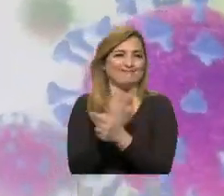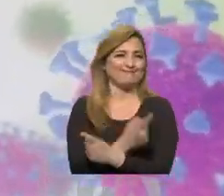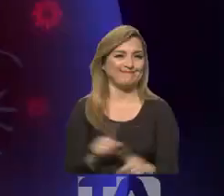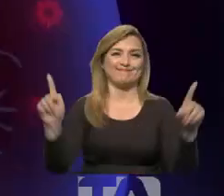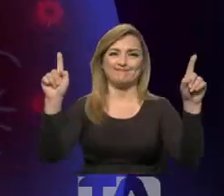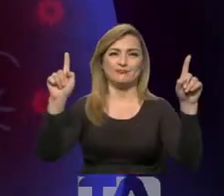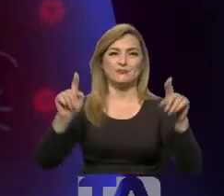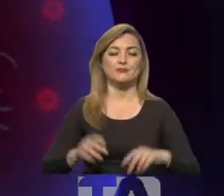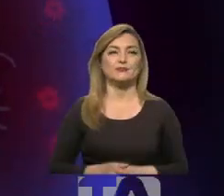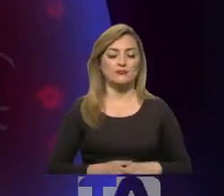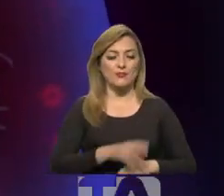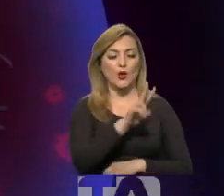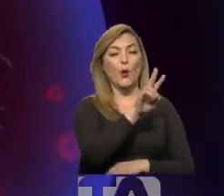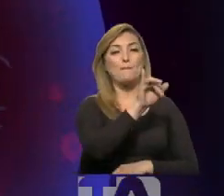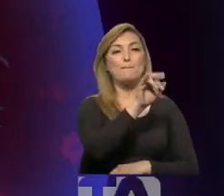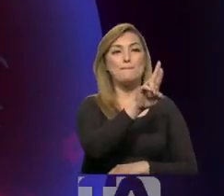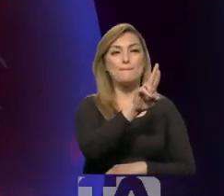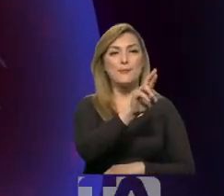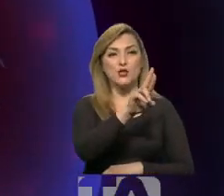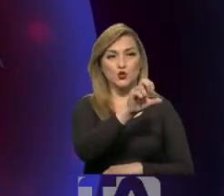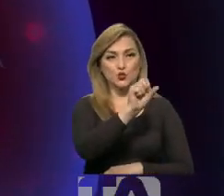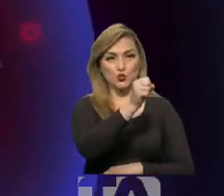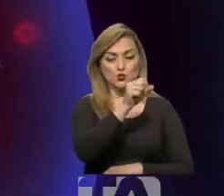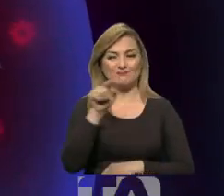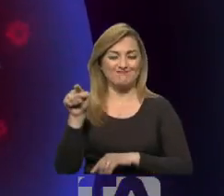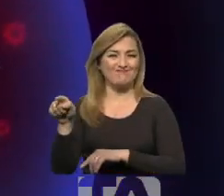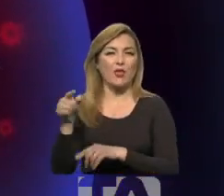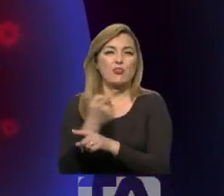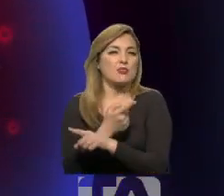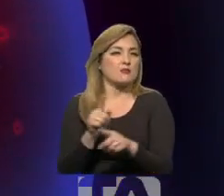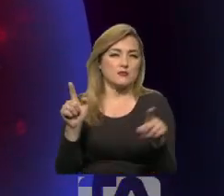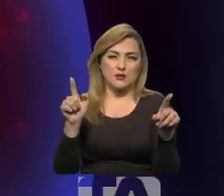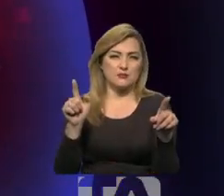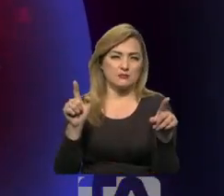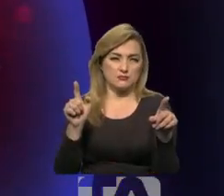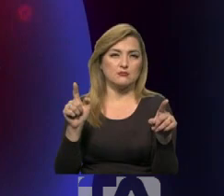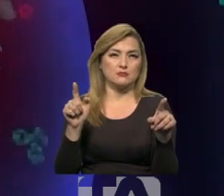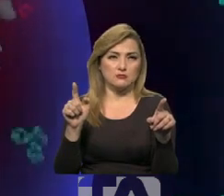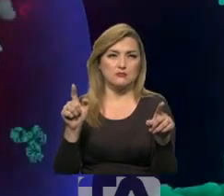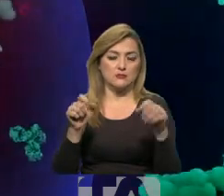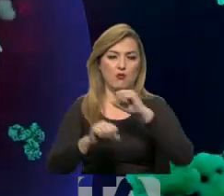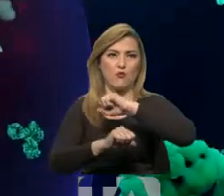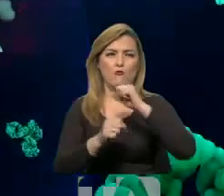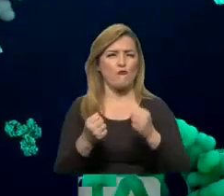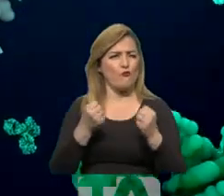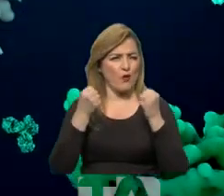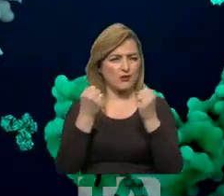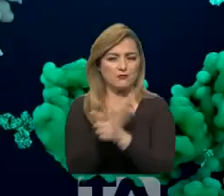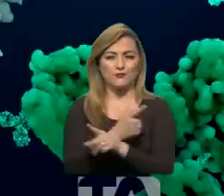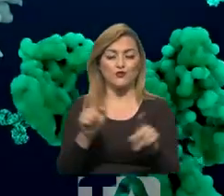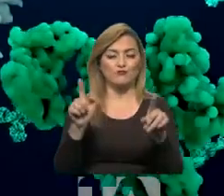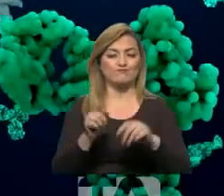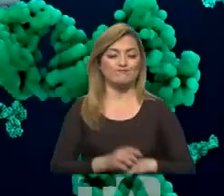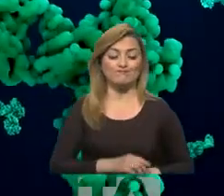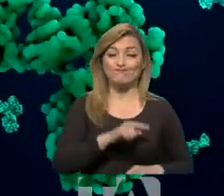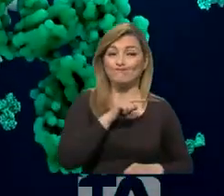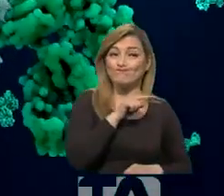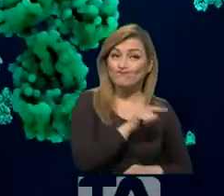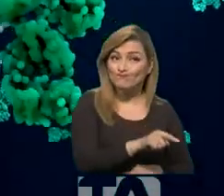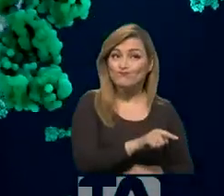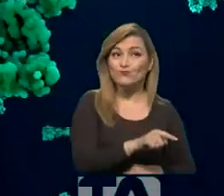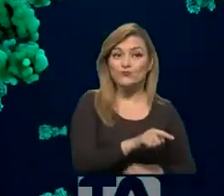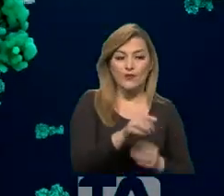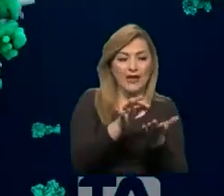entender que los virus y las bacterias tienen importancias fundamentales. Sin embargo, es importante aclarar que los virus obviamente buscan